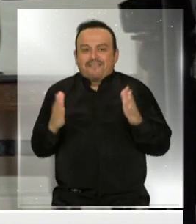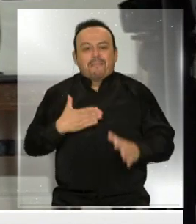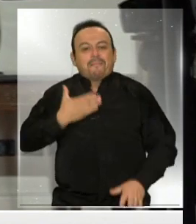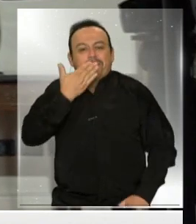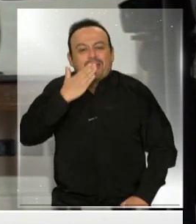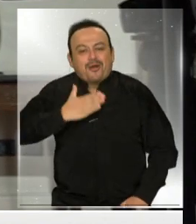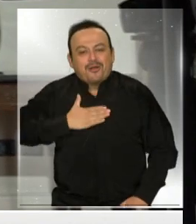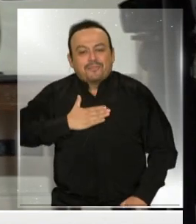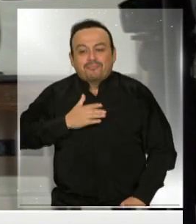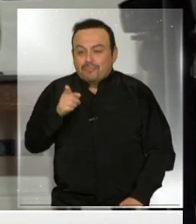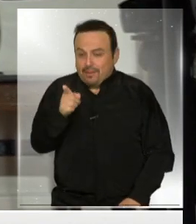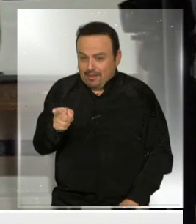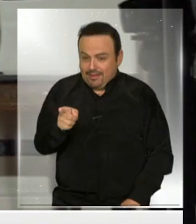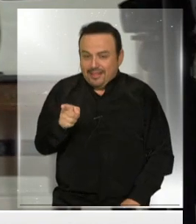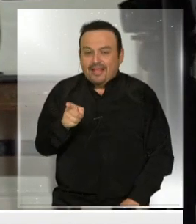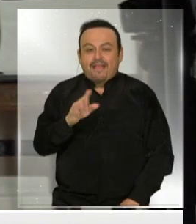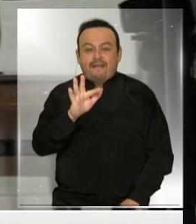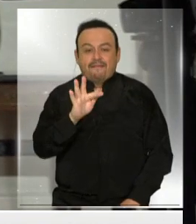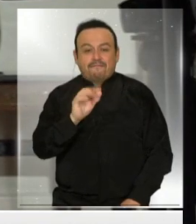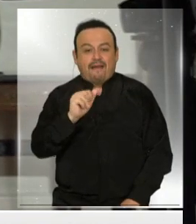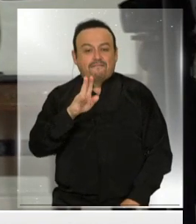que sé que trabaja desde su casa.